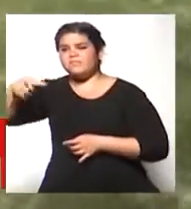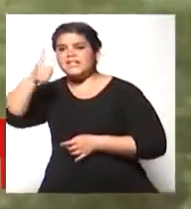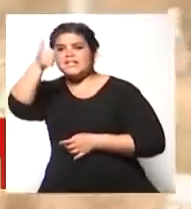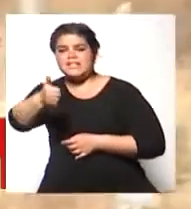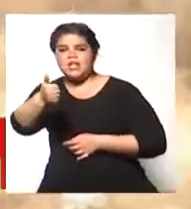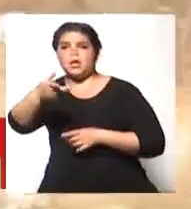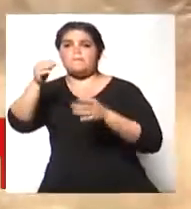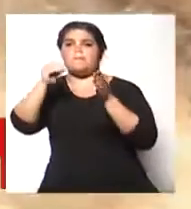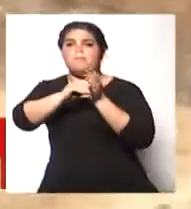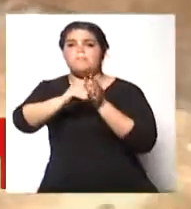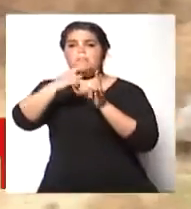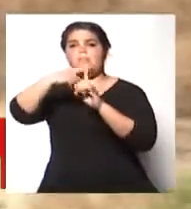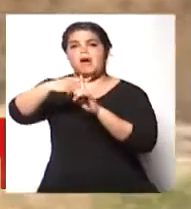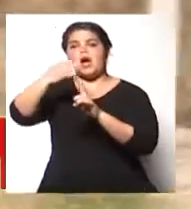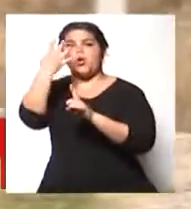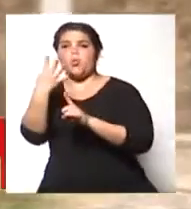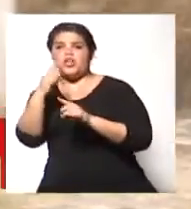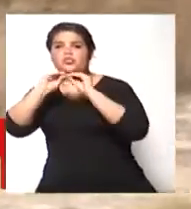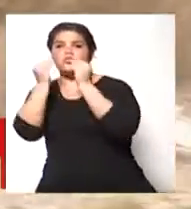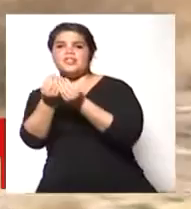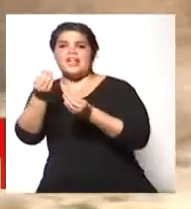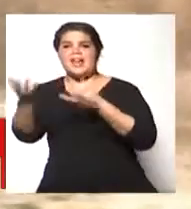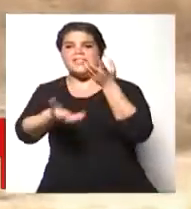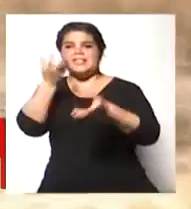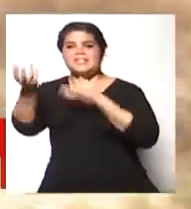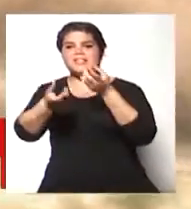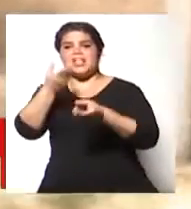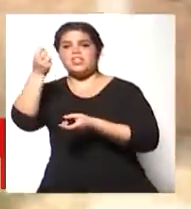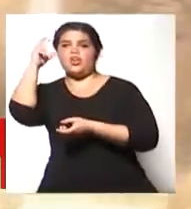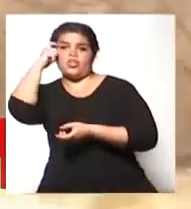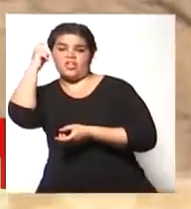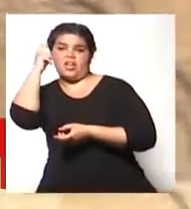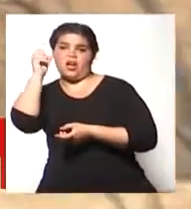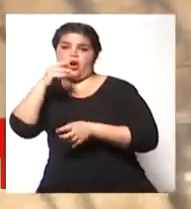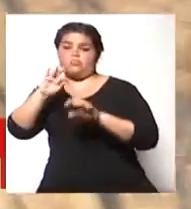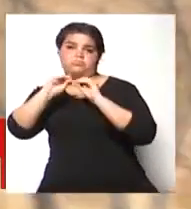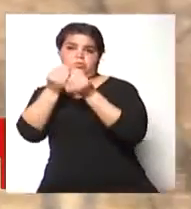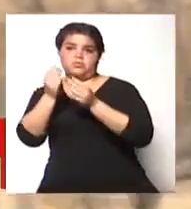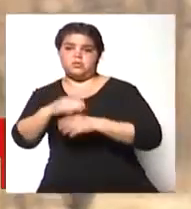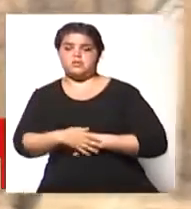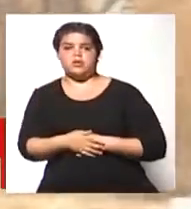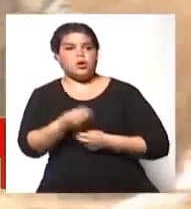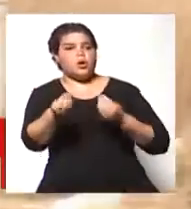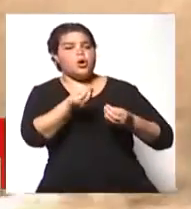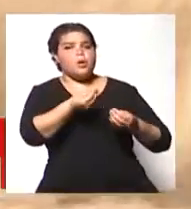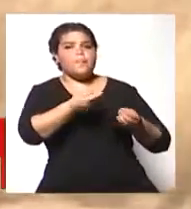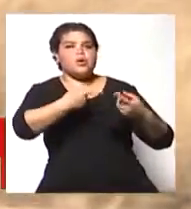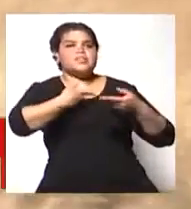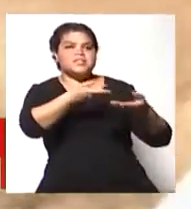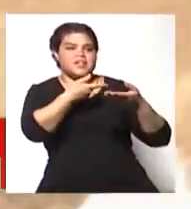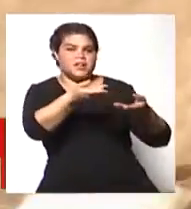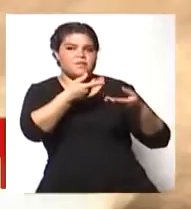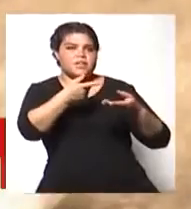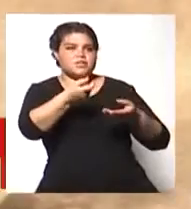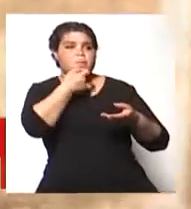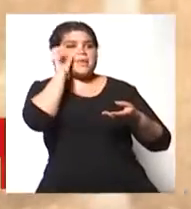cuatro de ayer, son un total de diez incendios en esta jornada de viento sonda. ¿Cómo están los servicios en el Gran Mendoza y en los departamentos que